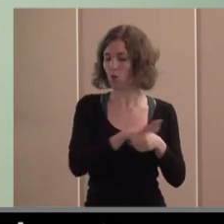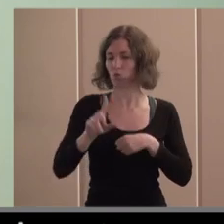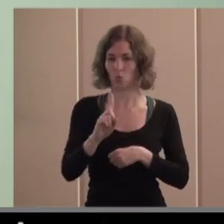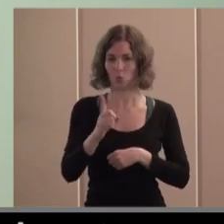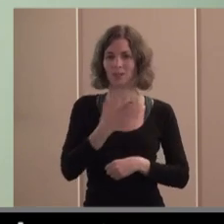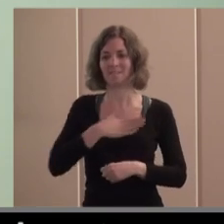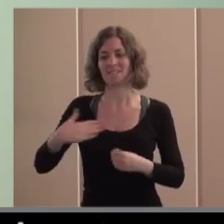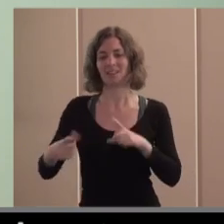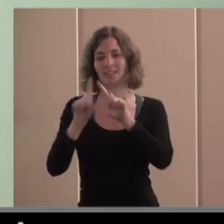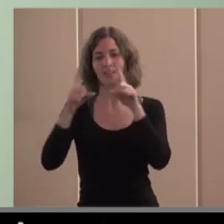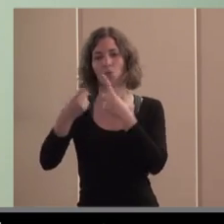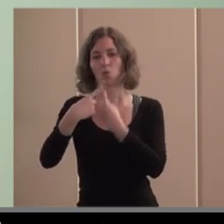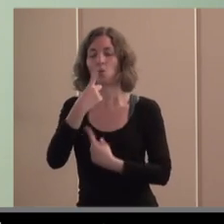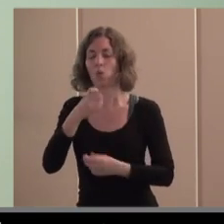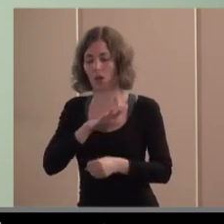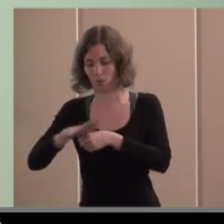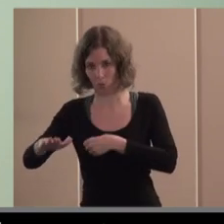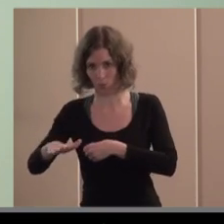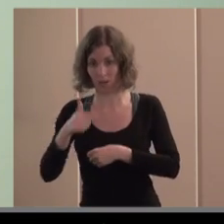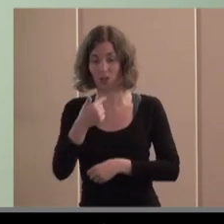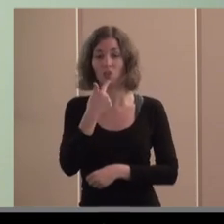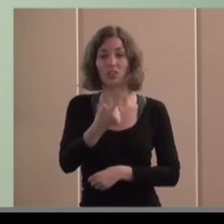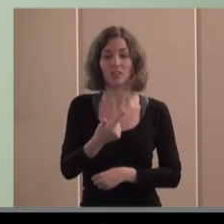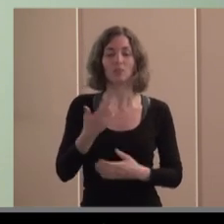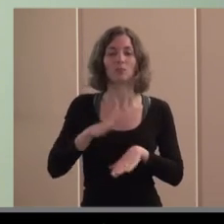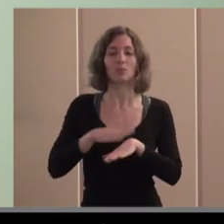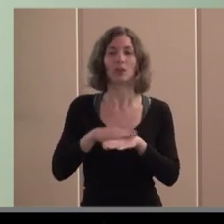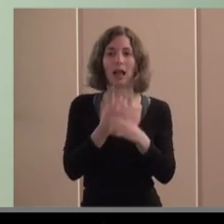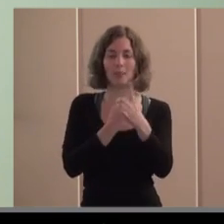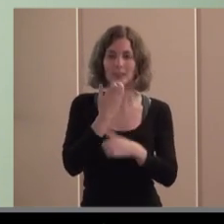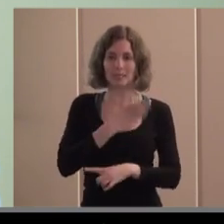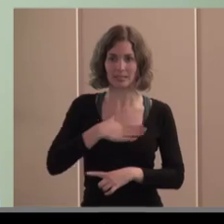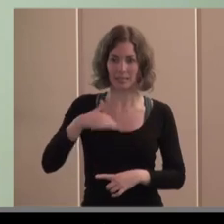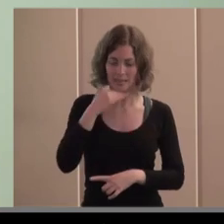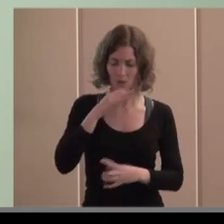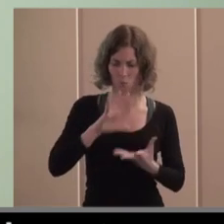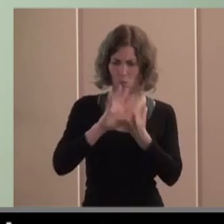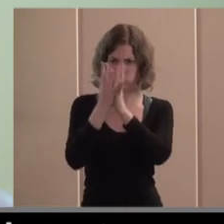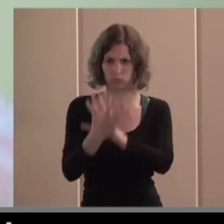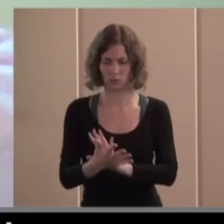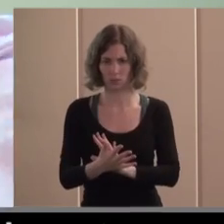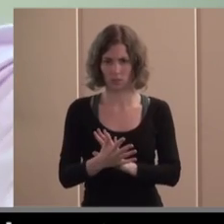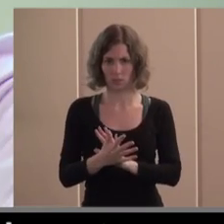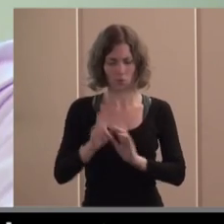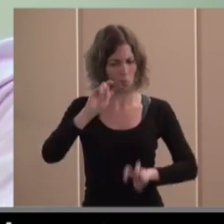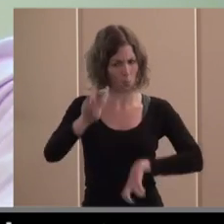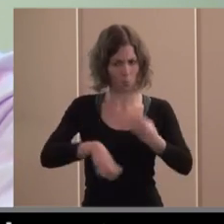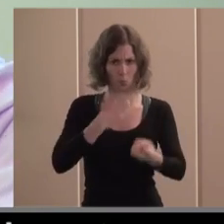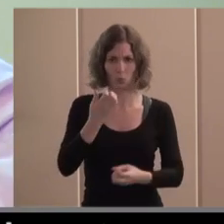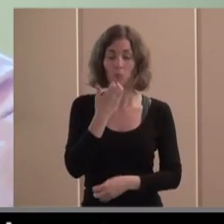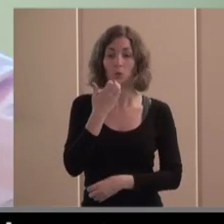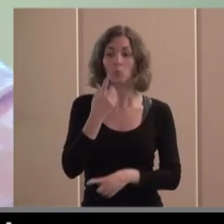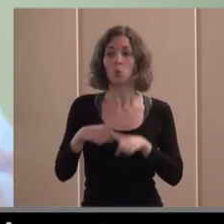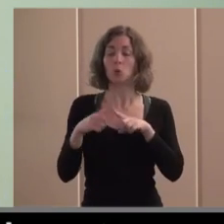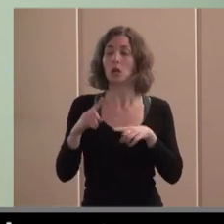porque claro a veces cambiar y revolucionar o sea poner en lo alto de la mesa lo que hace 50 años hacía a lo